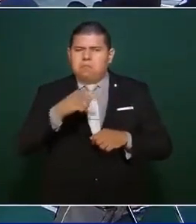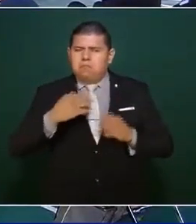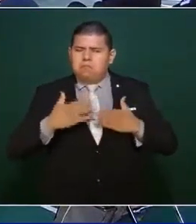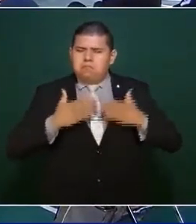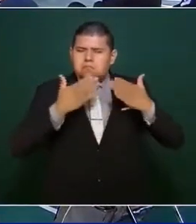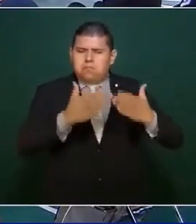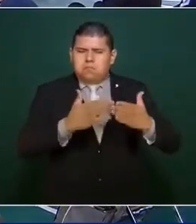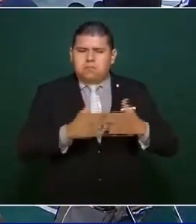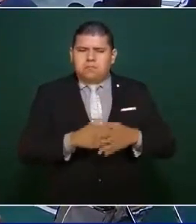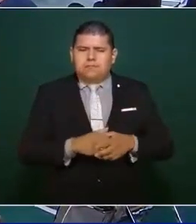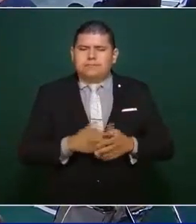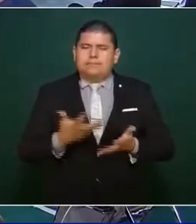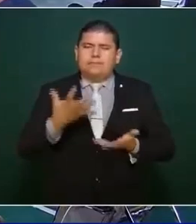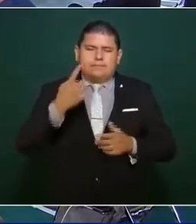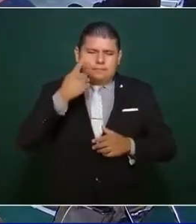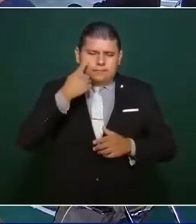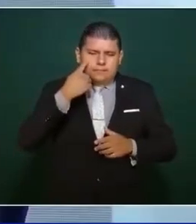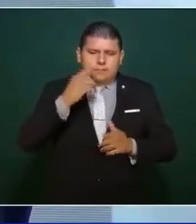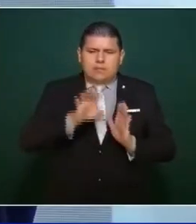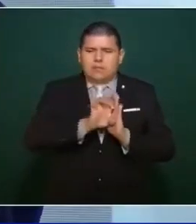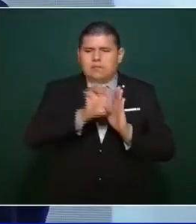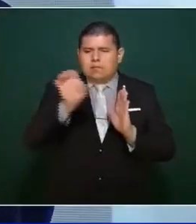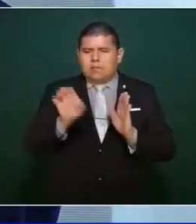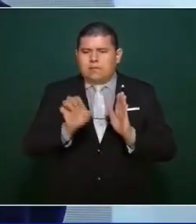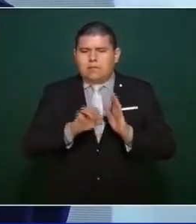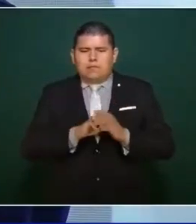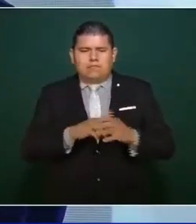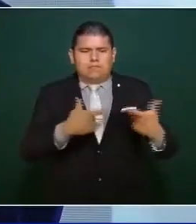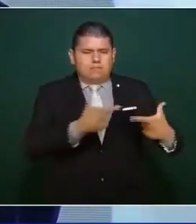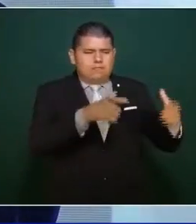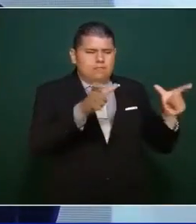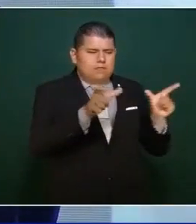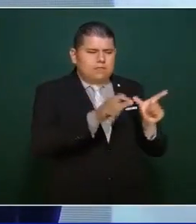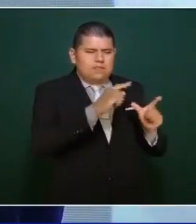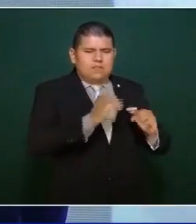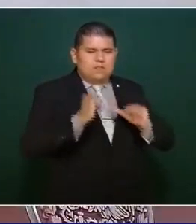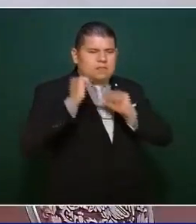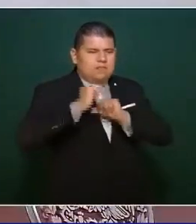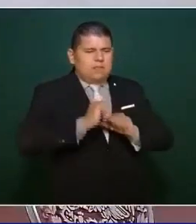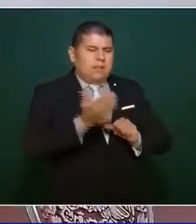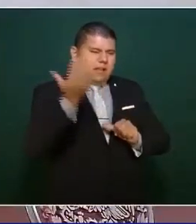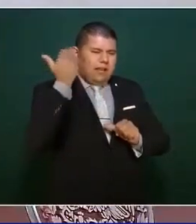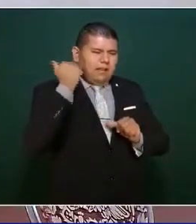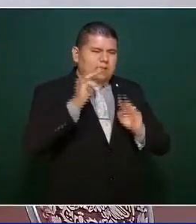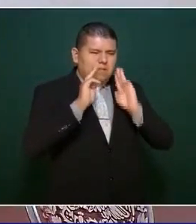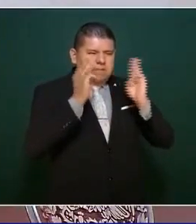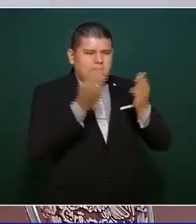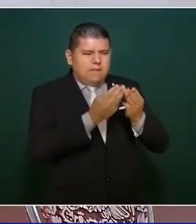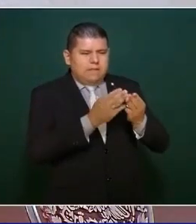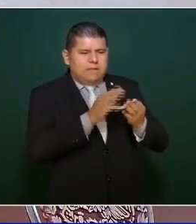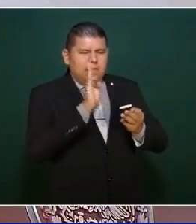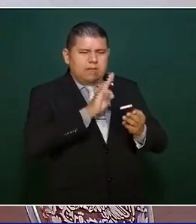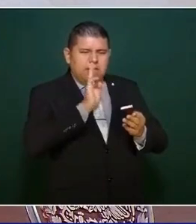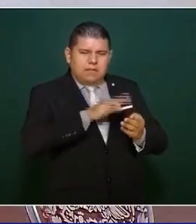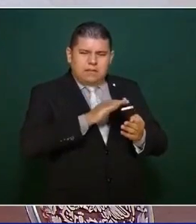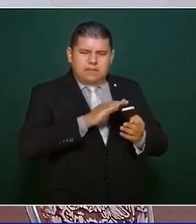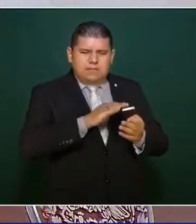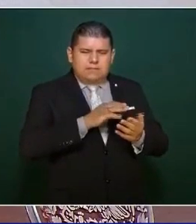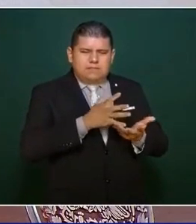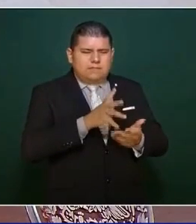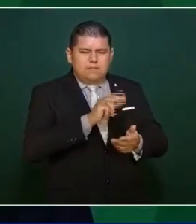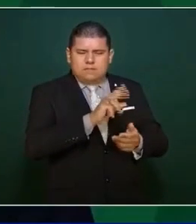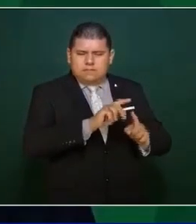No, es una guerra de la mafia, del poder, o sea, de estos mismos. ¿Saben que ahora